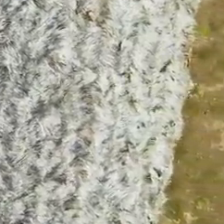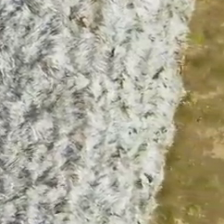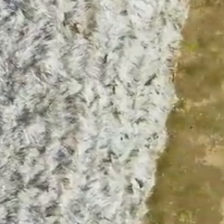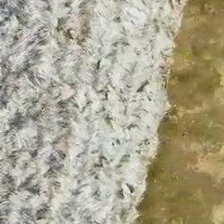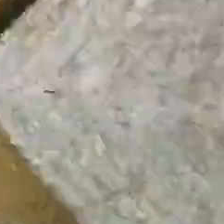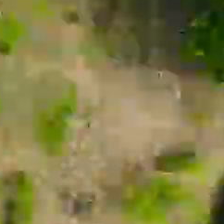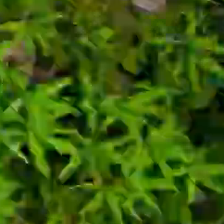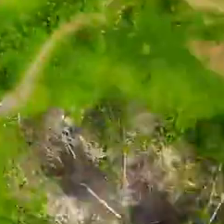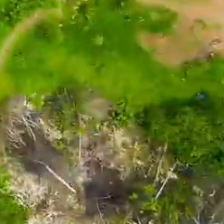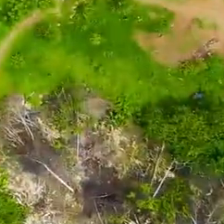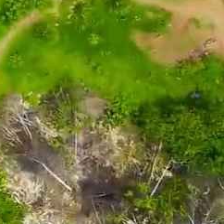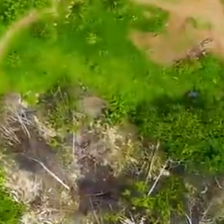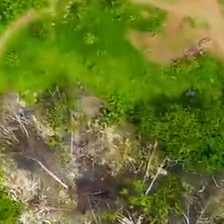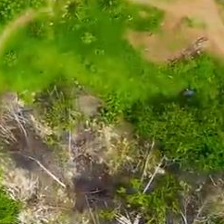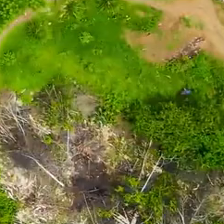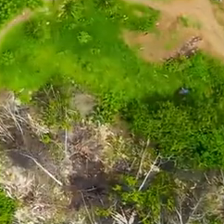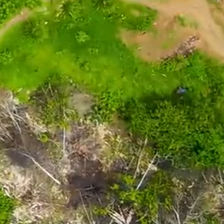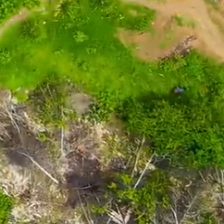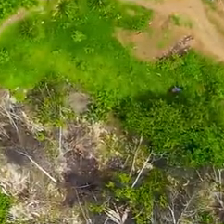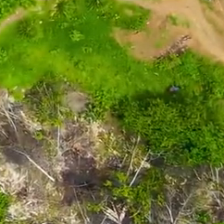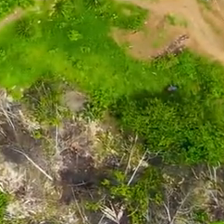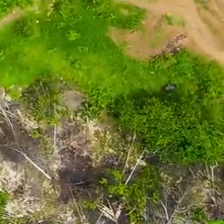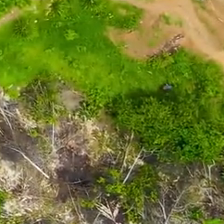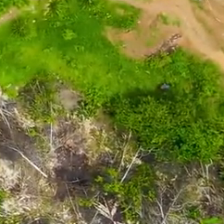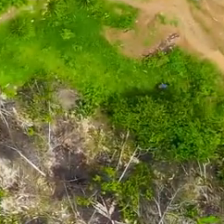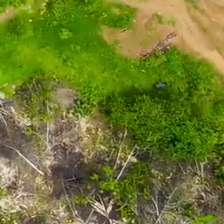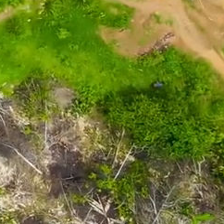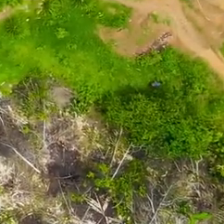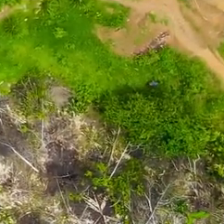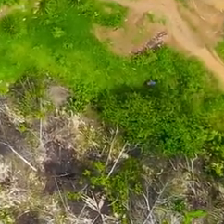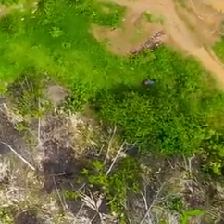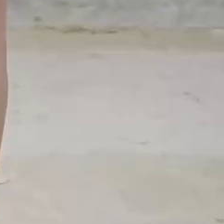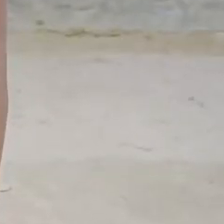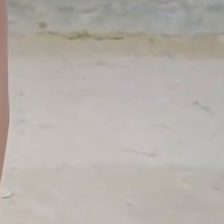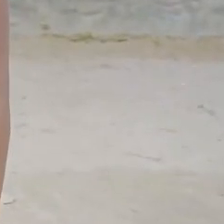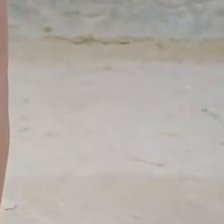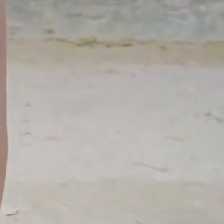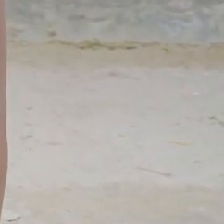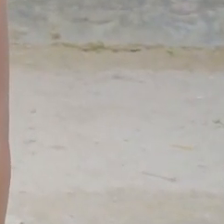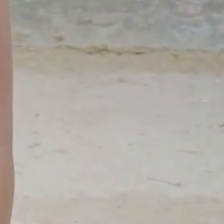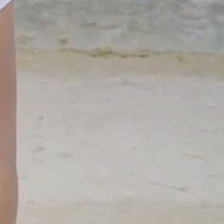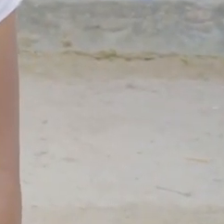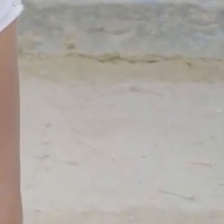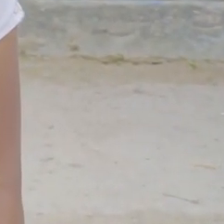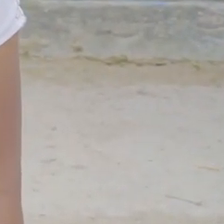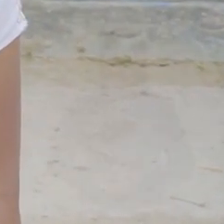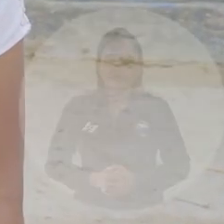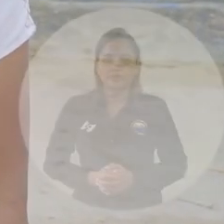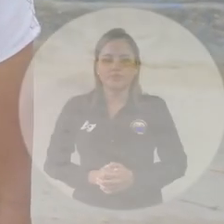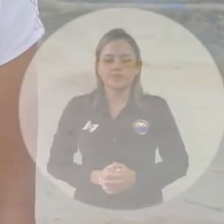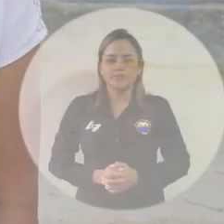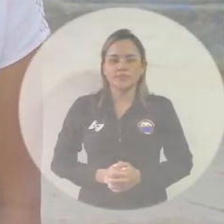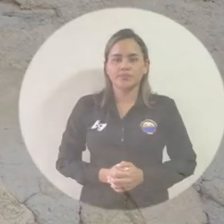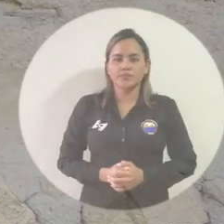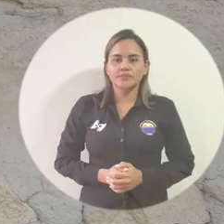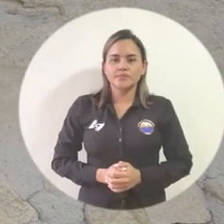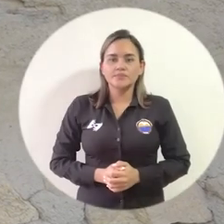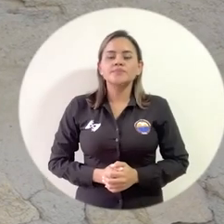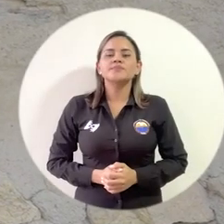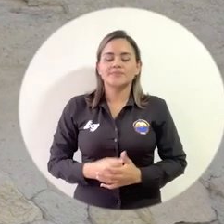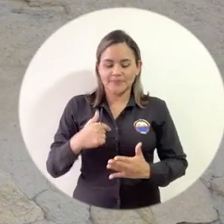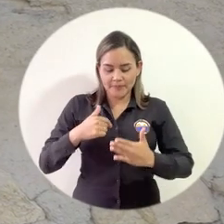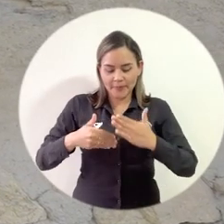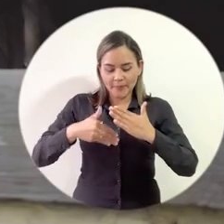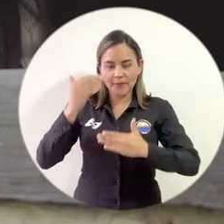¿Cómo se desarrollado Bueno, desde